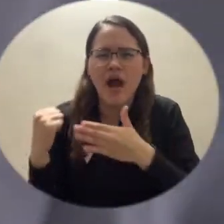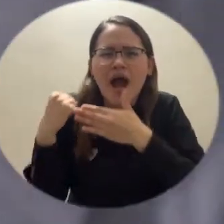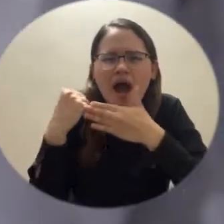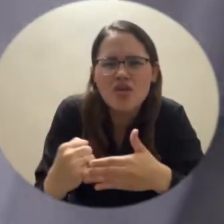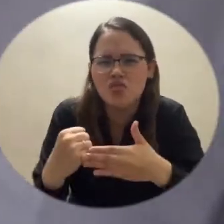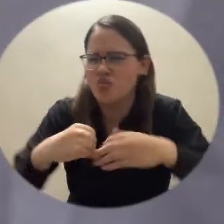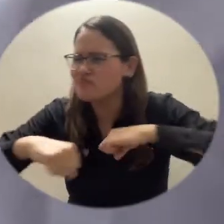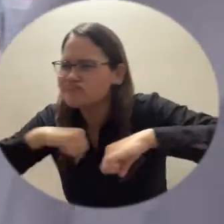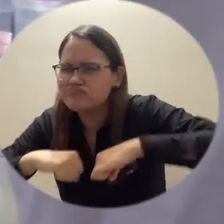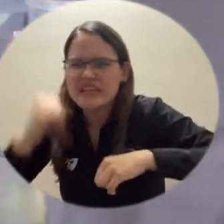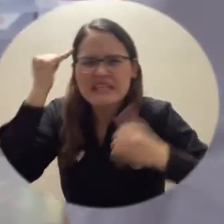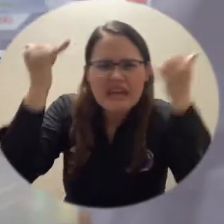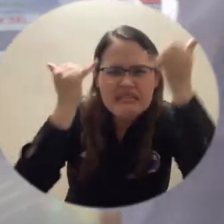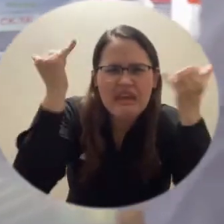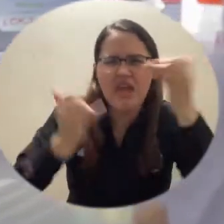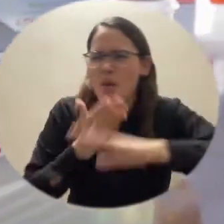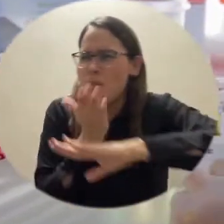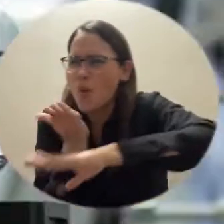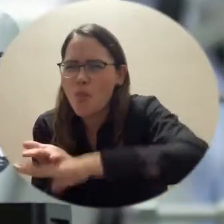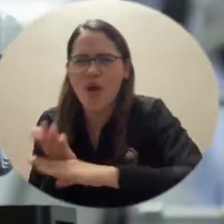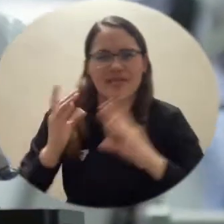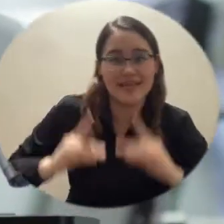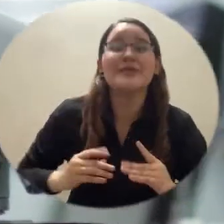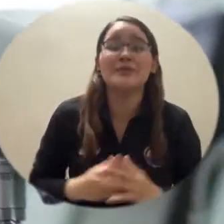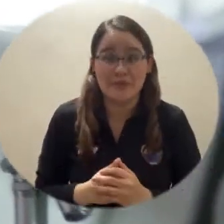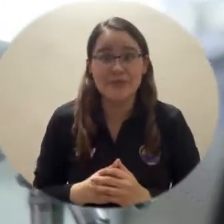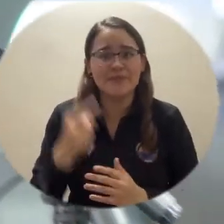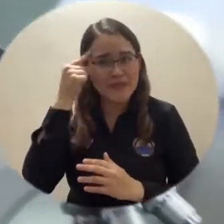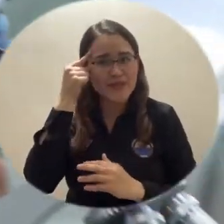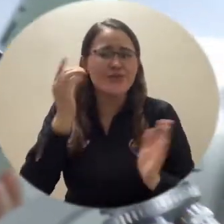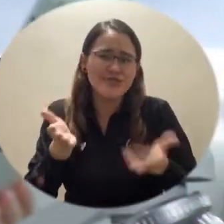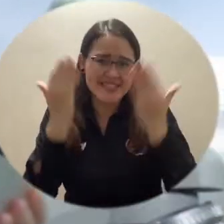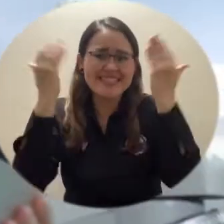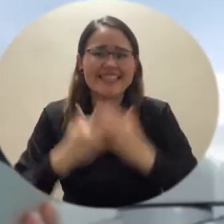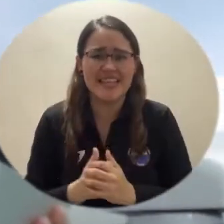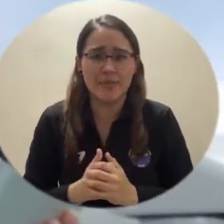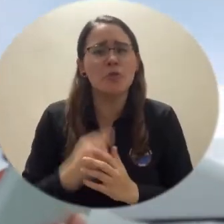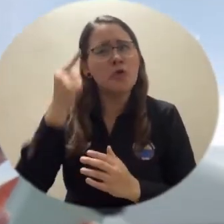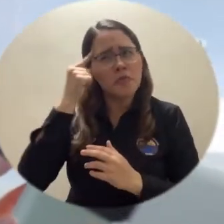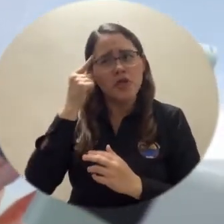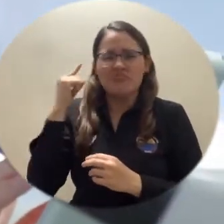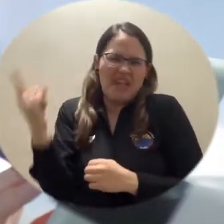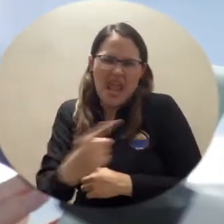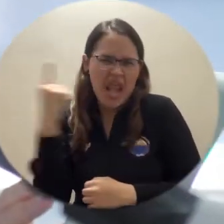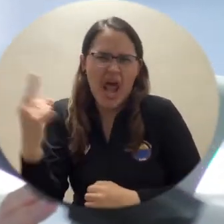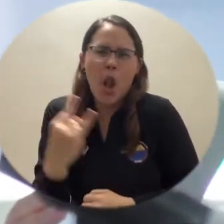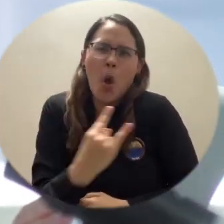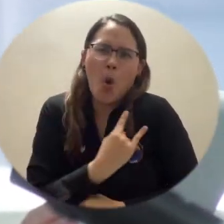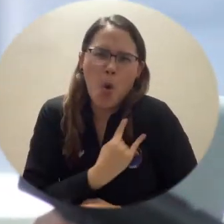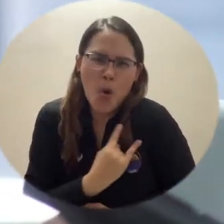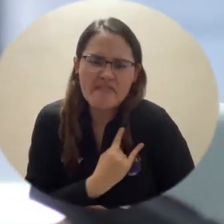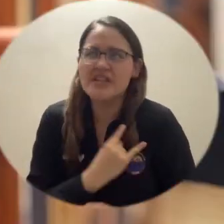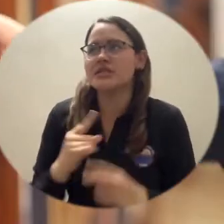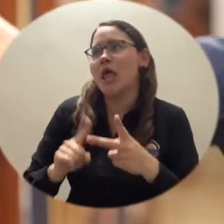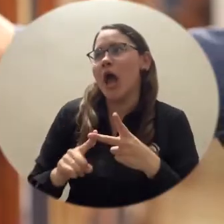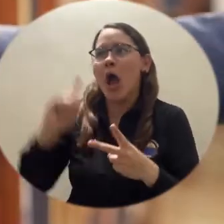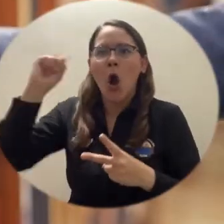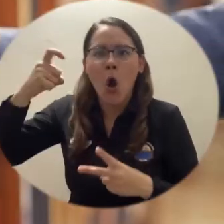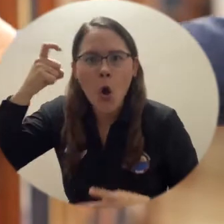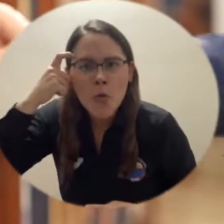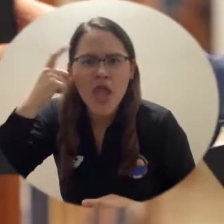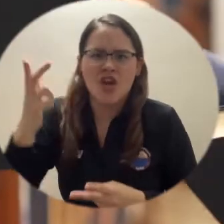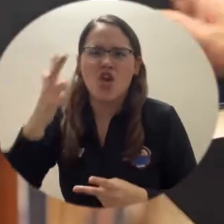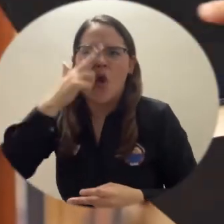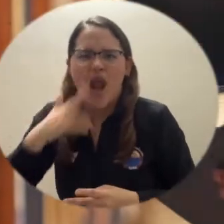llegar hacia las regiones, pero si sumamos las fortalezas de las instituciones educativas con los gobiernos y las formas de